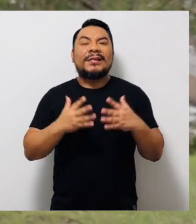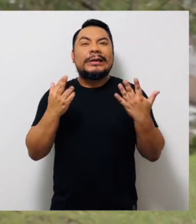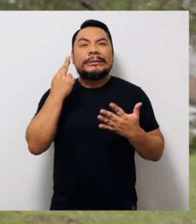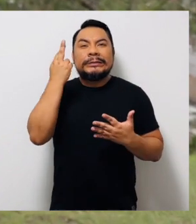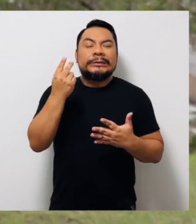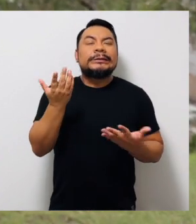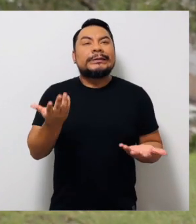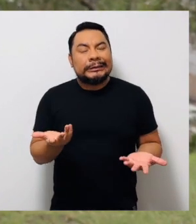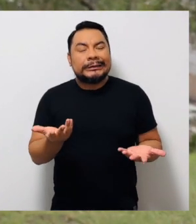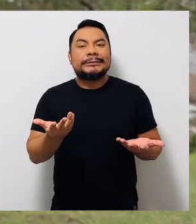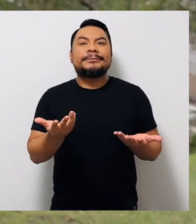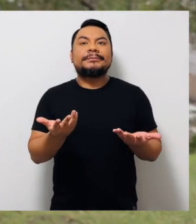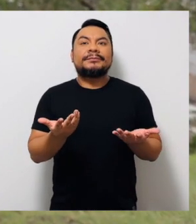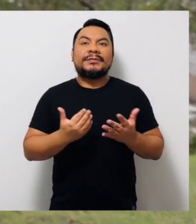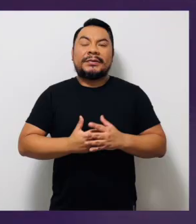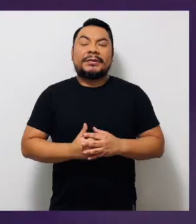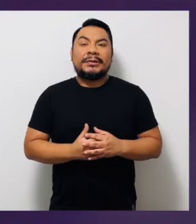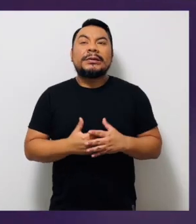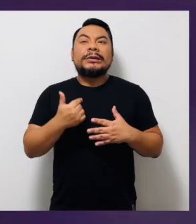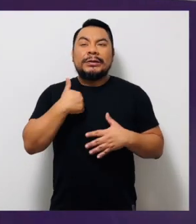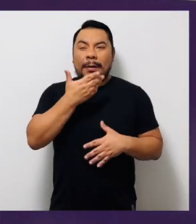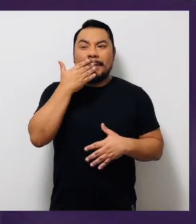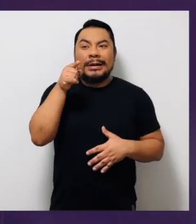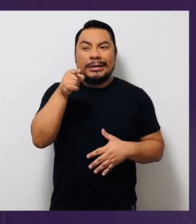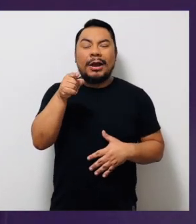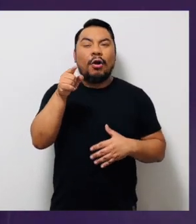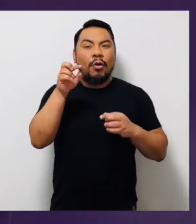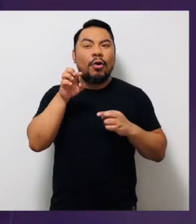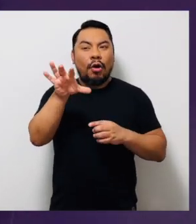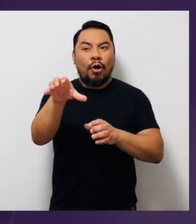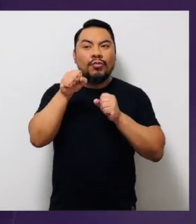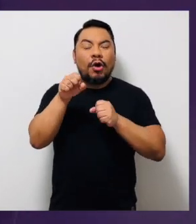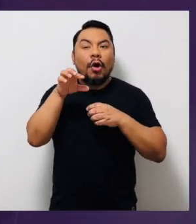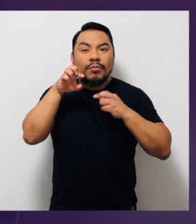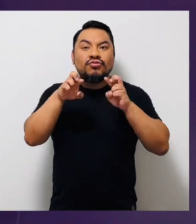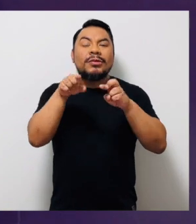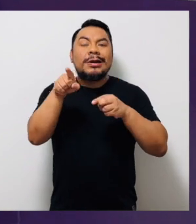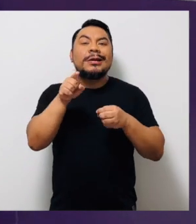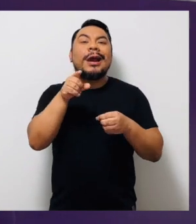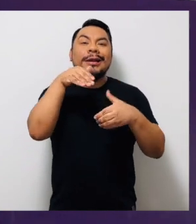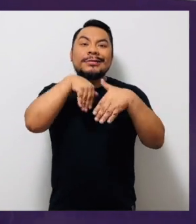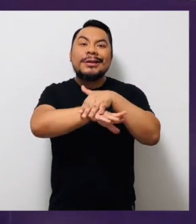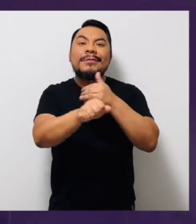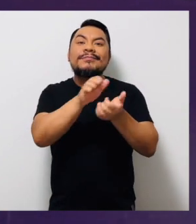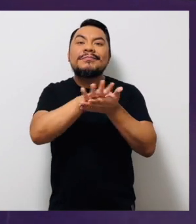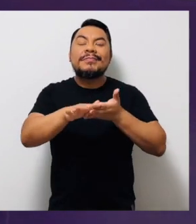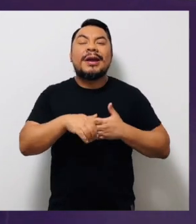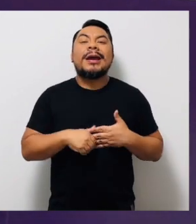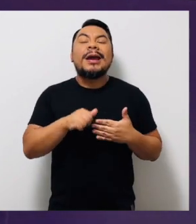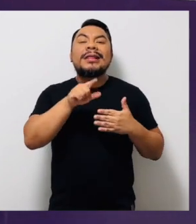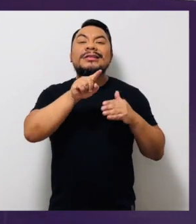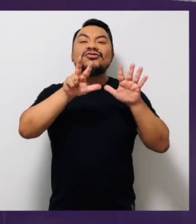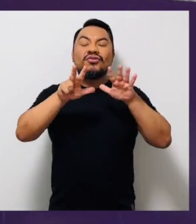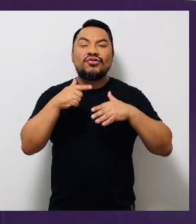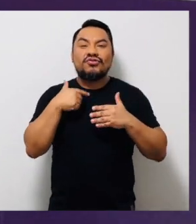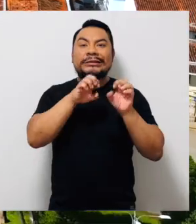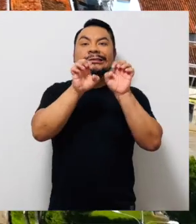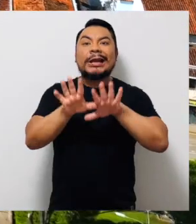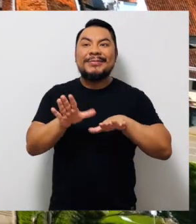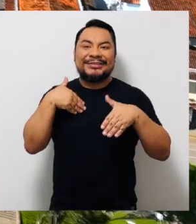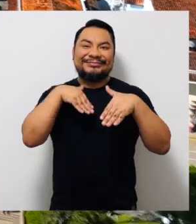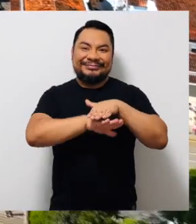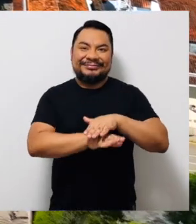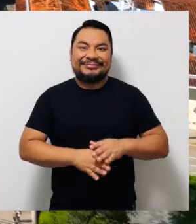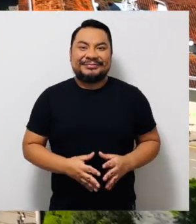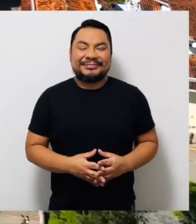Es por ello que opté por esta oportunidad de beca 18 y di mi examen y postulé.